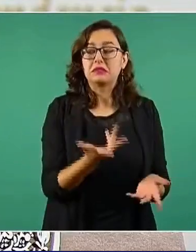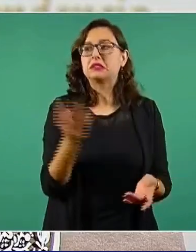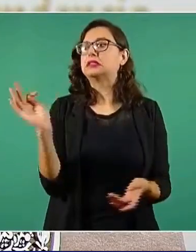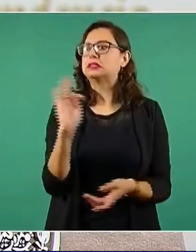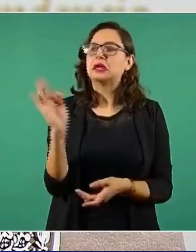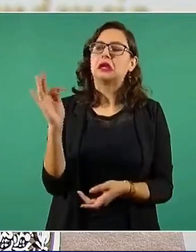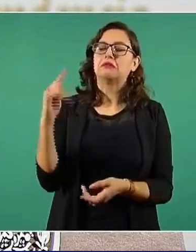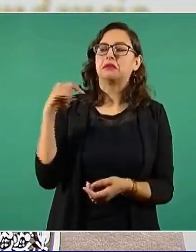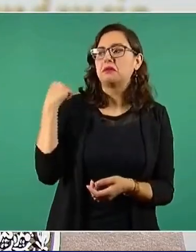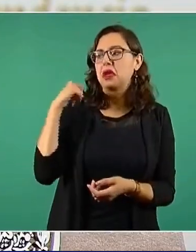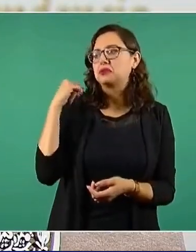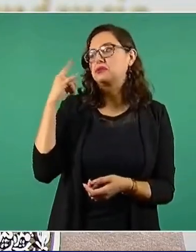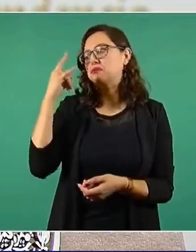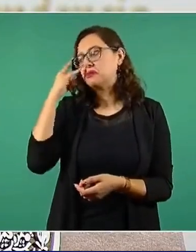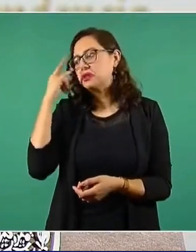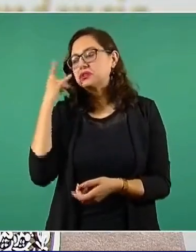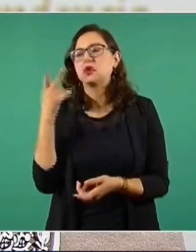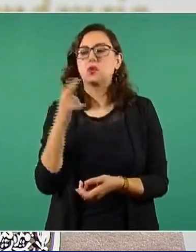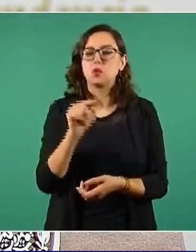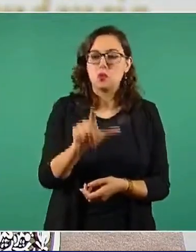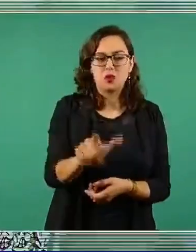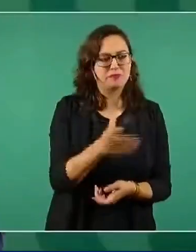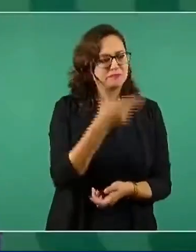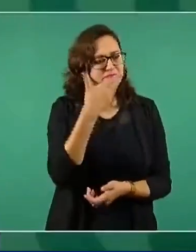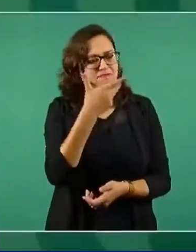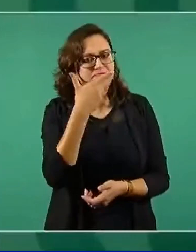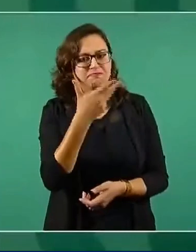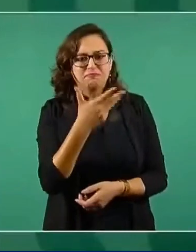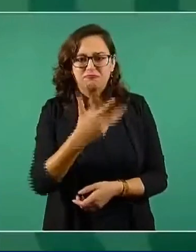o en otro lado.